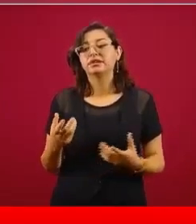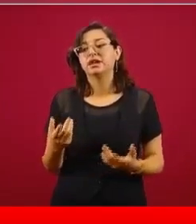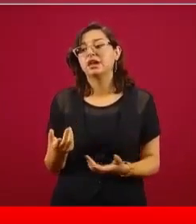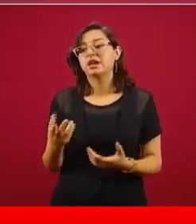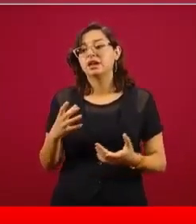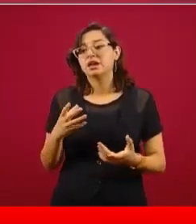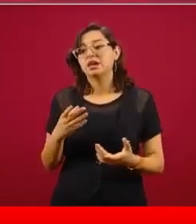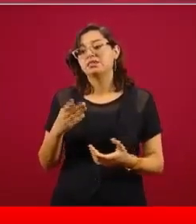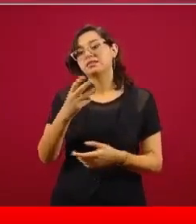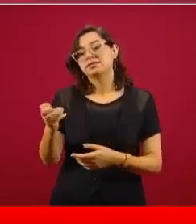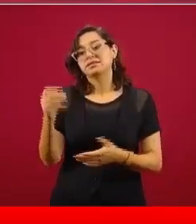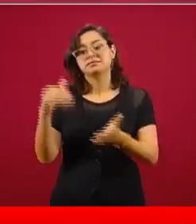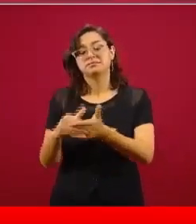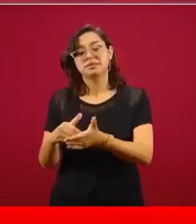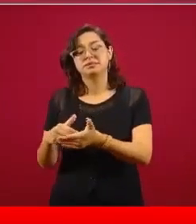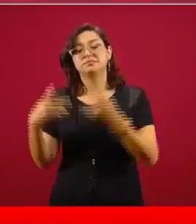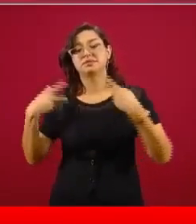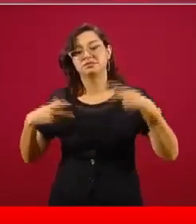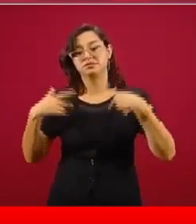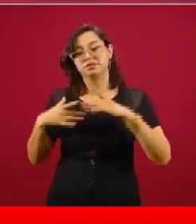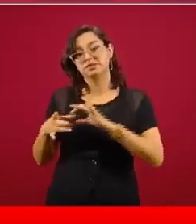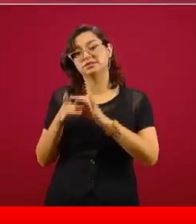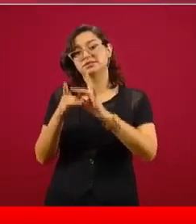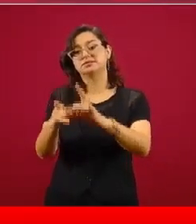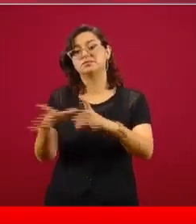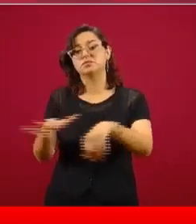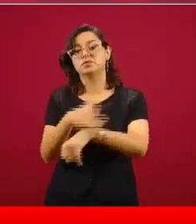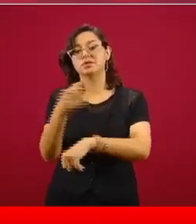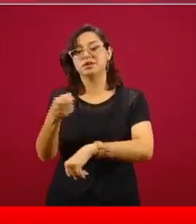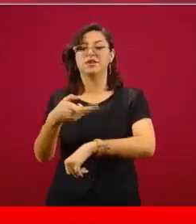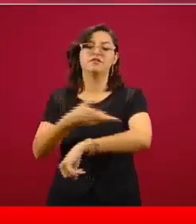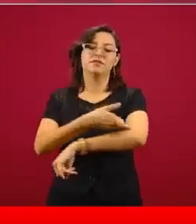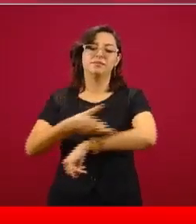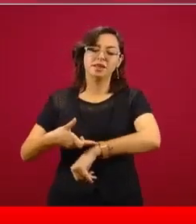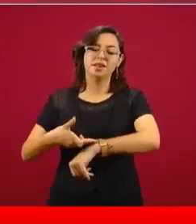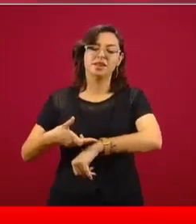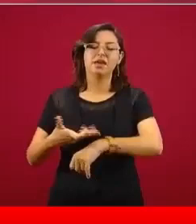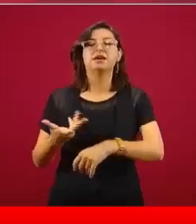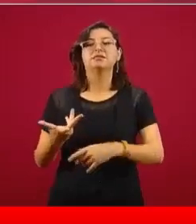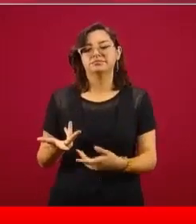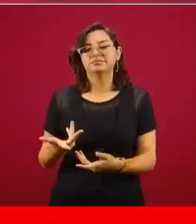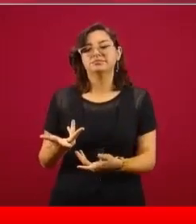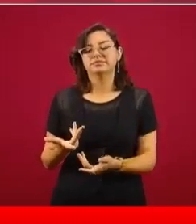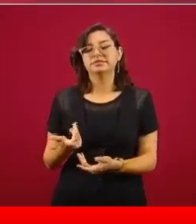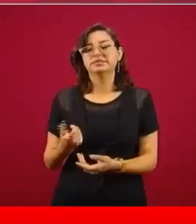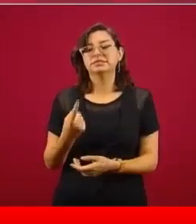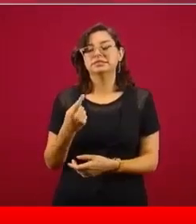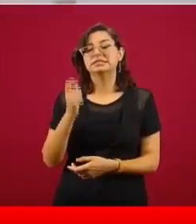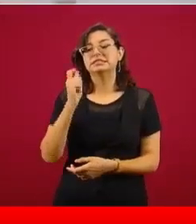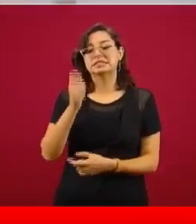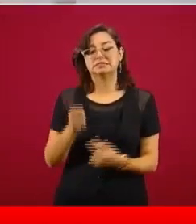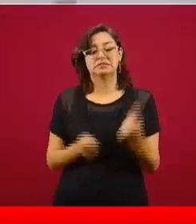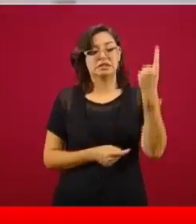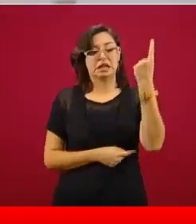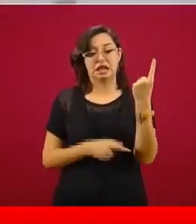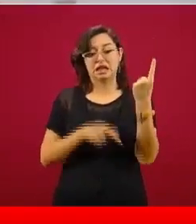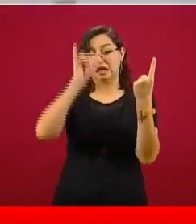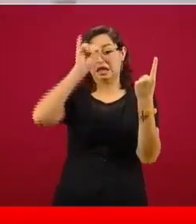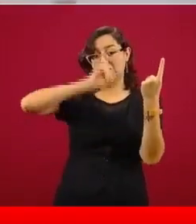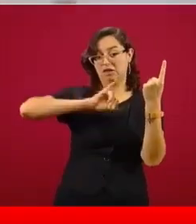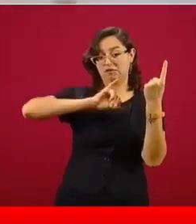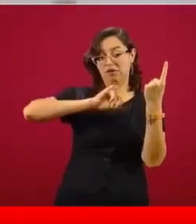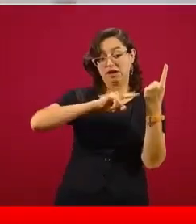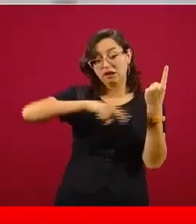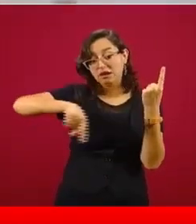personas, porque son sus familias, son sus beneficiarios del Seguro Social. Es decir, el empresario al proteger el empleo